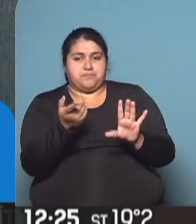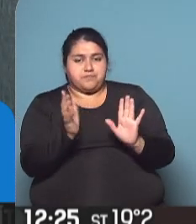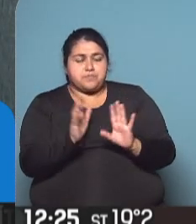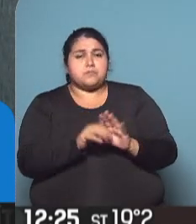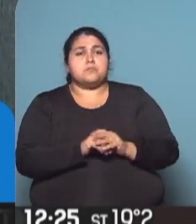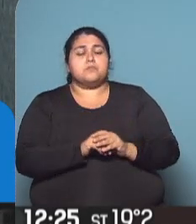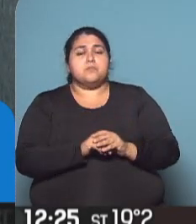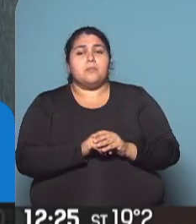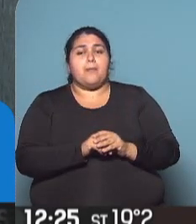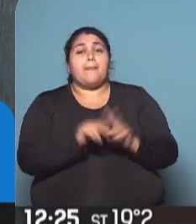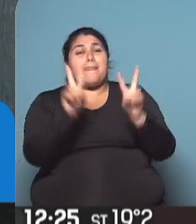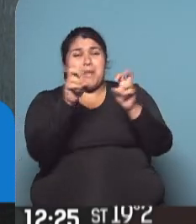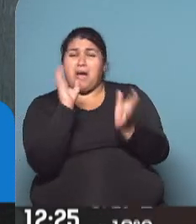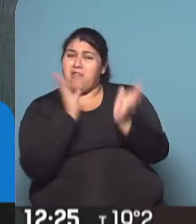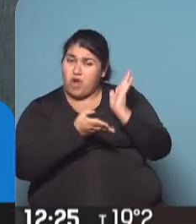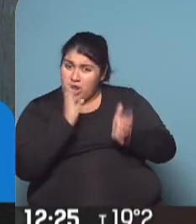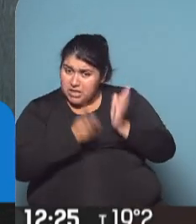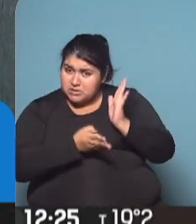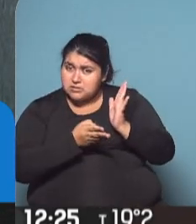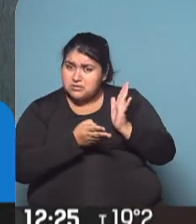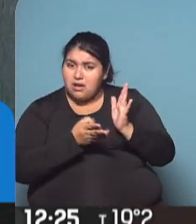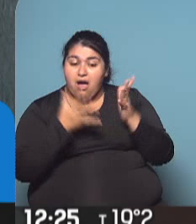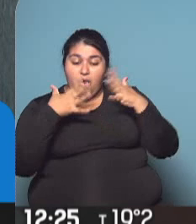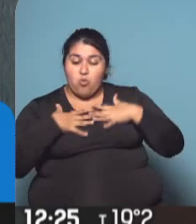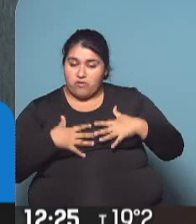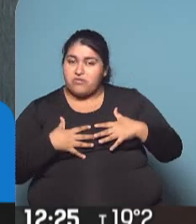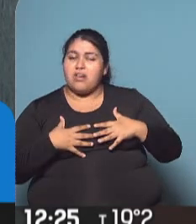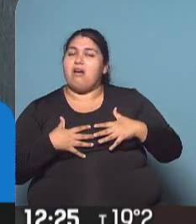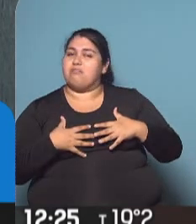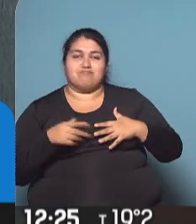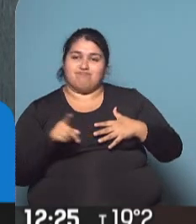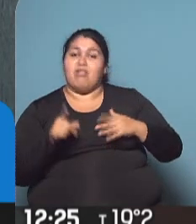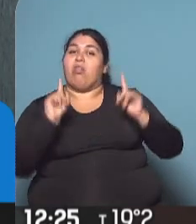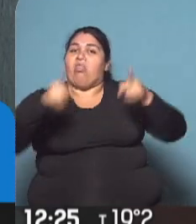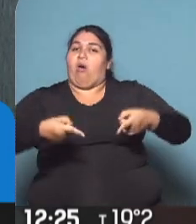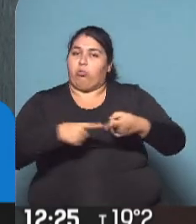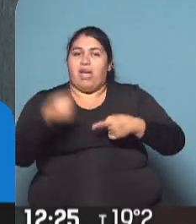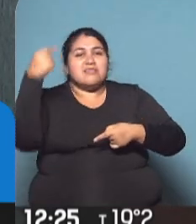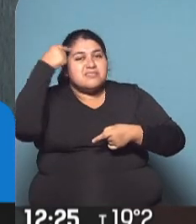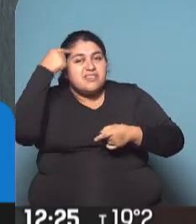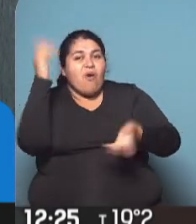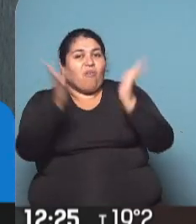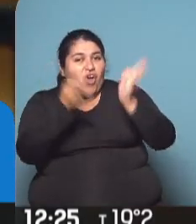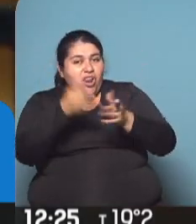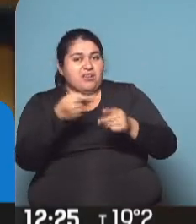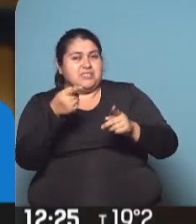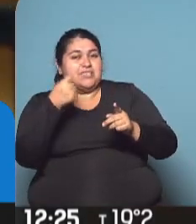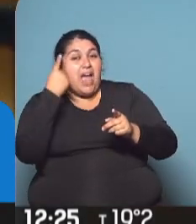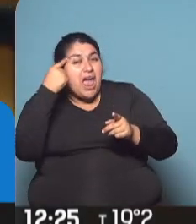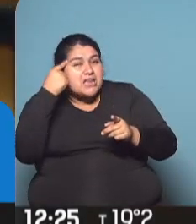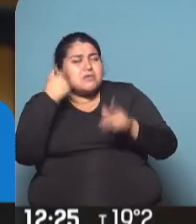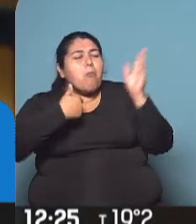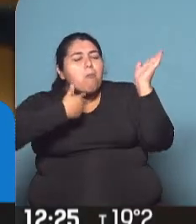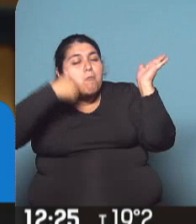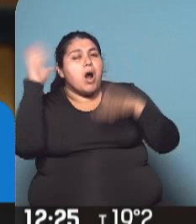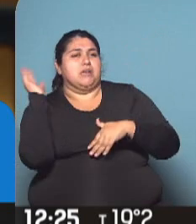sentado, que la violencia no solamente es física, la violencia psicológica hace un daño enorme. Enorme y que es la más invisible y que está